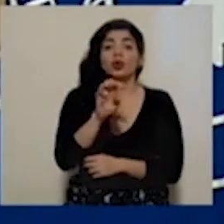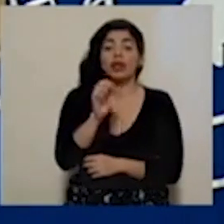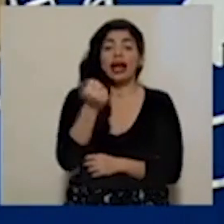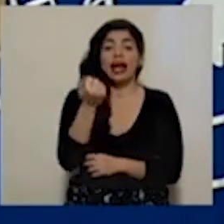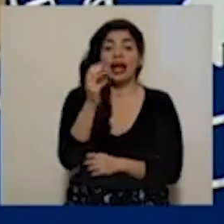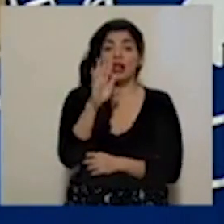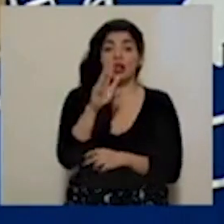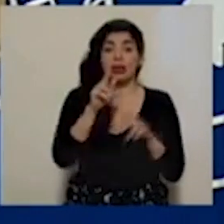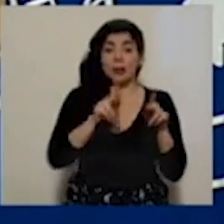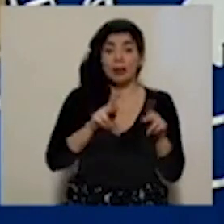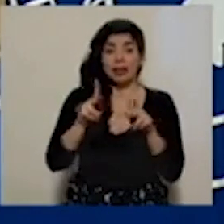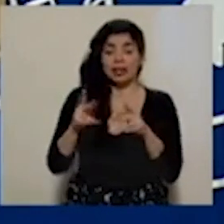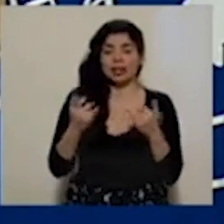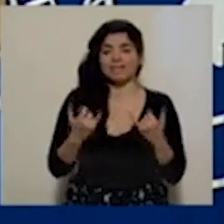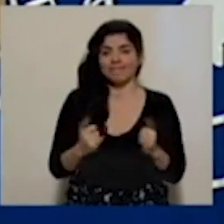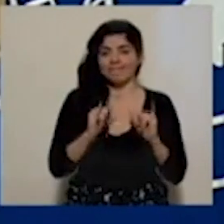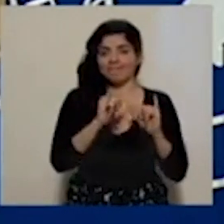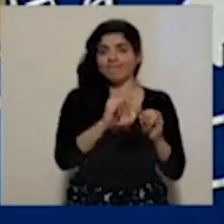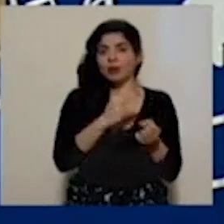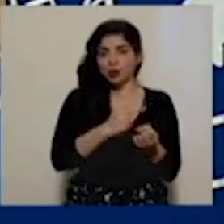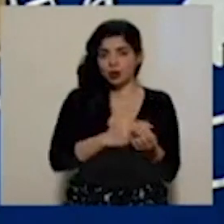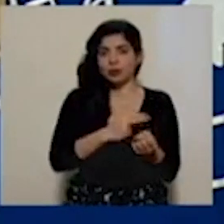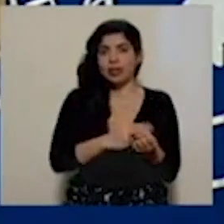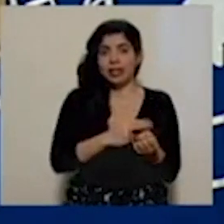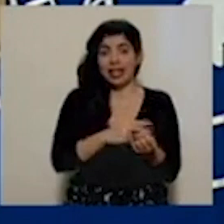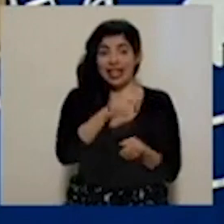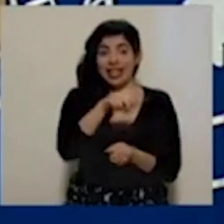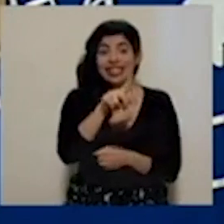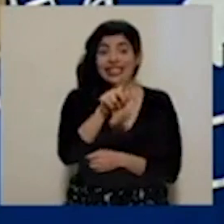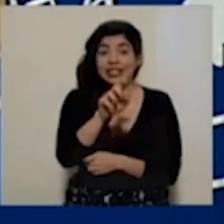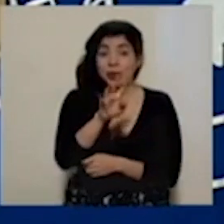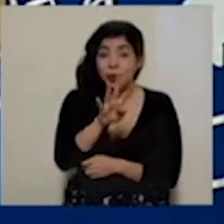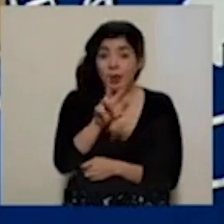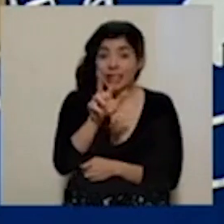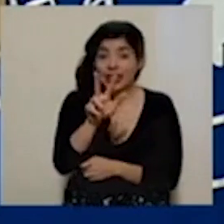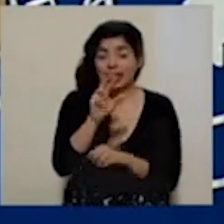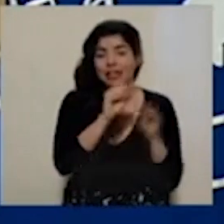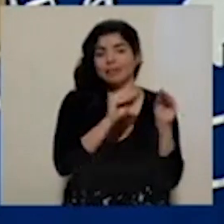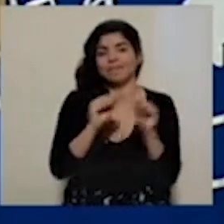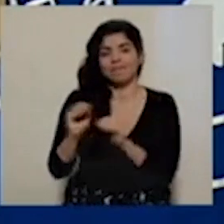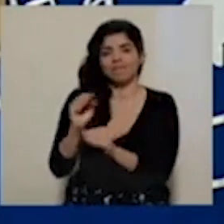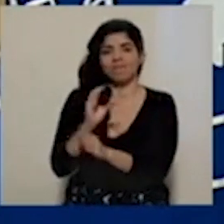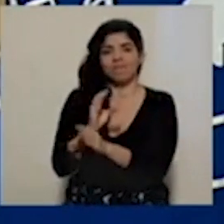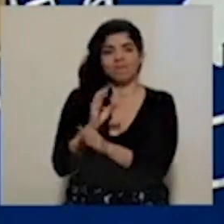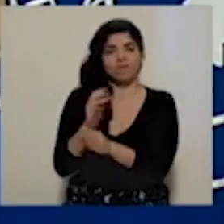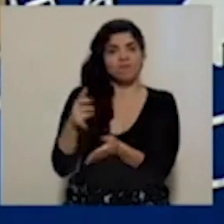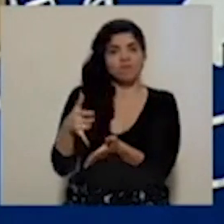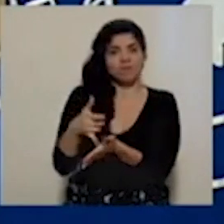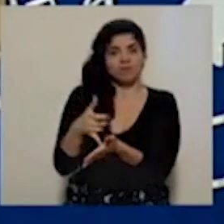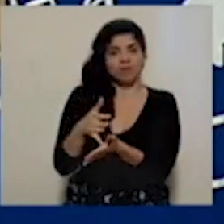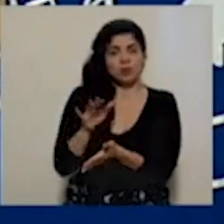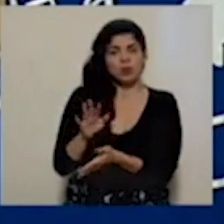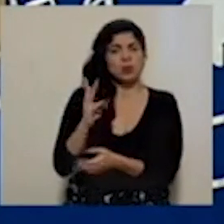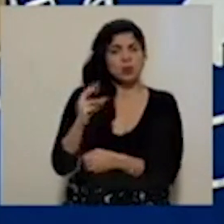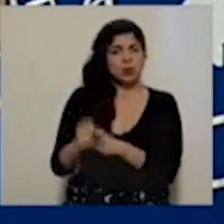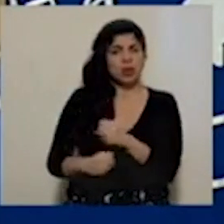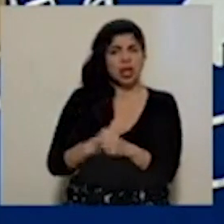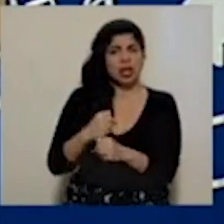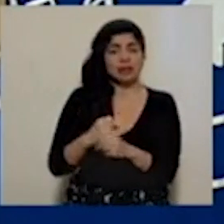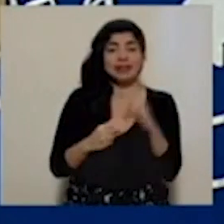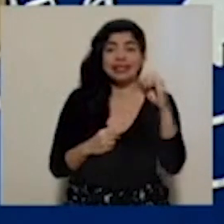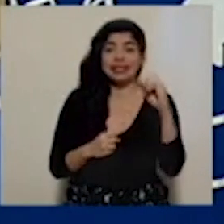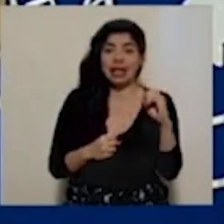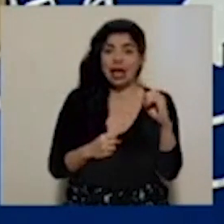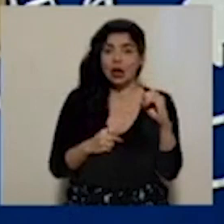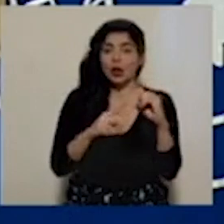414 personas se encuentran hospitalizadas al día de hoy, 143 de ellas en cuidados intensivos, con un rango de edad desde los